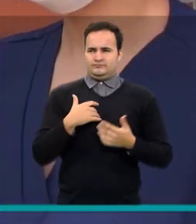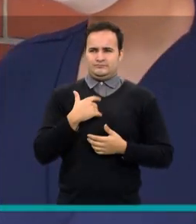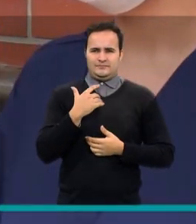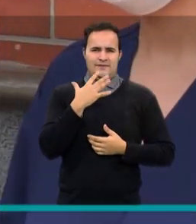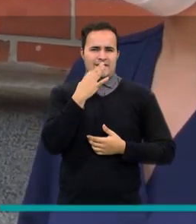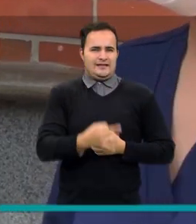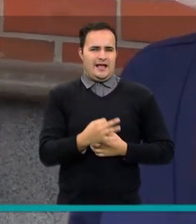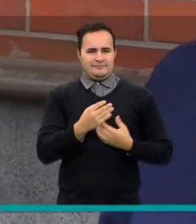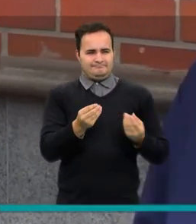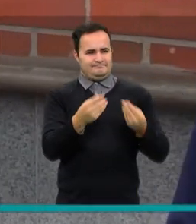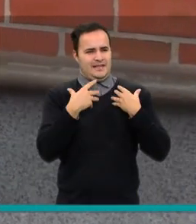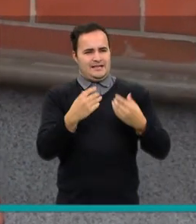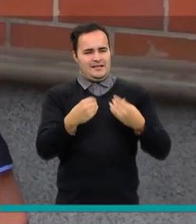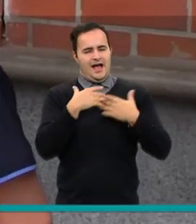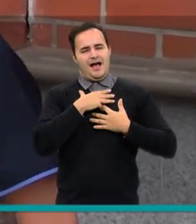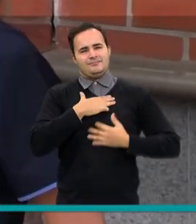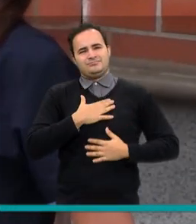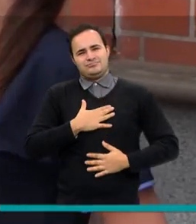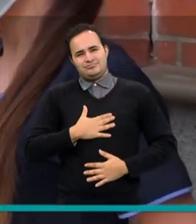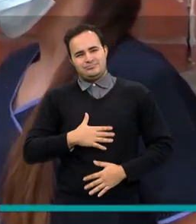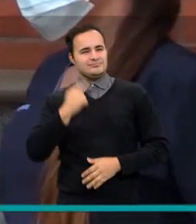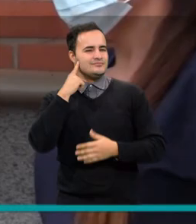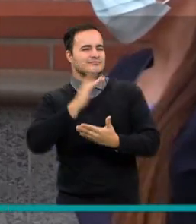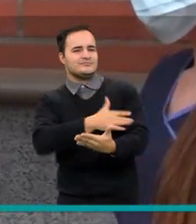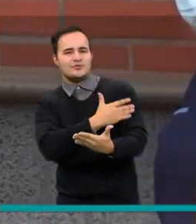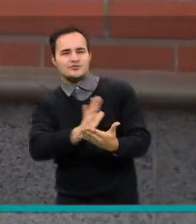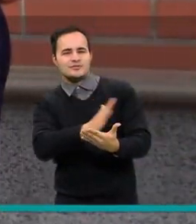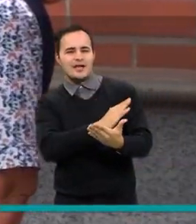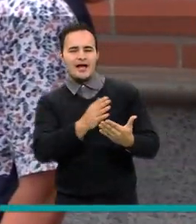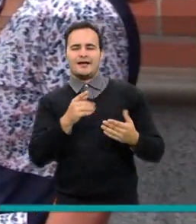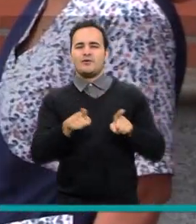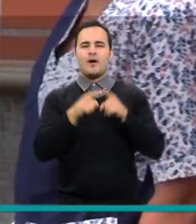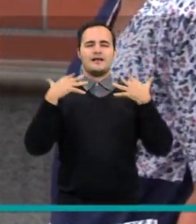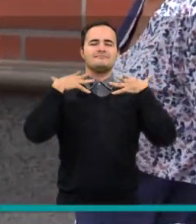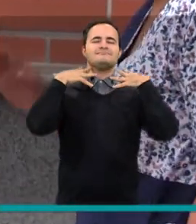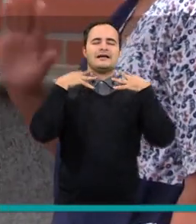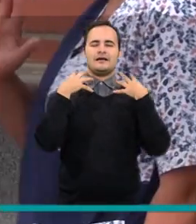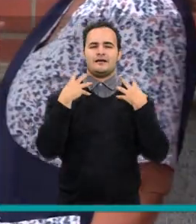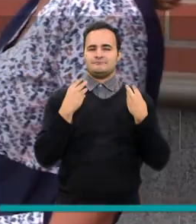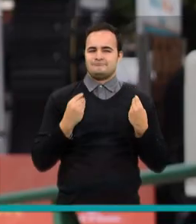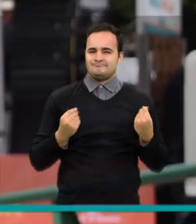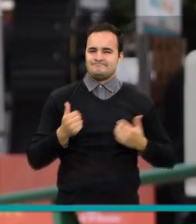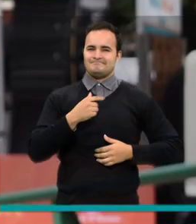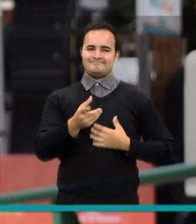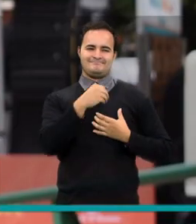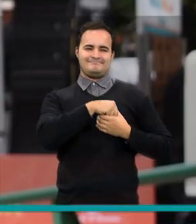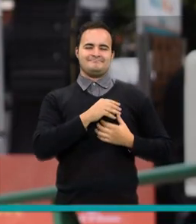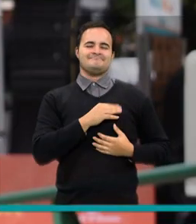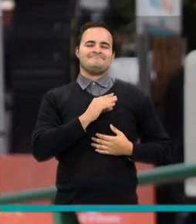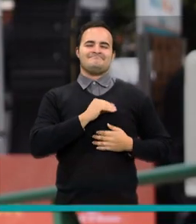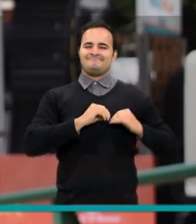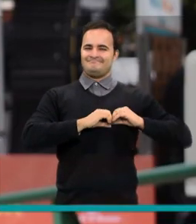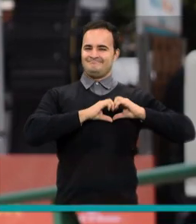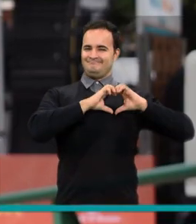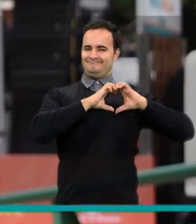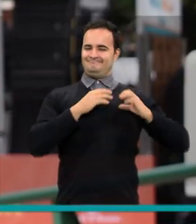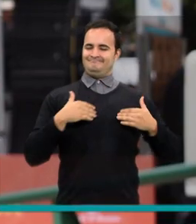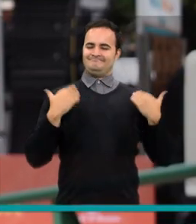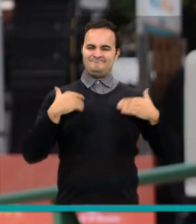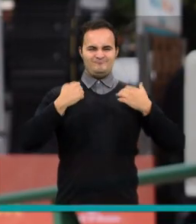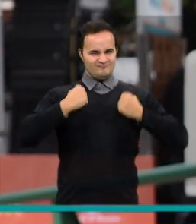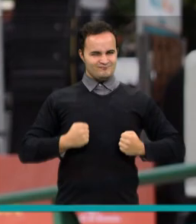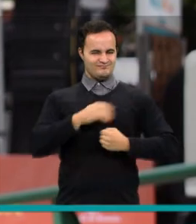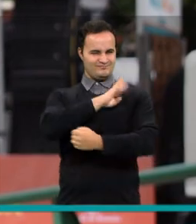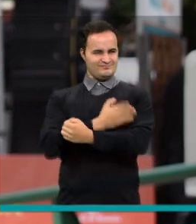son momenticos que nos desestresan realmente y que nos llenan el corazoncito y nos dan como ese